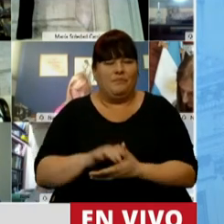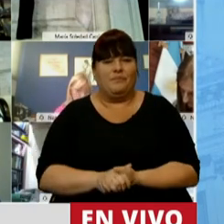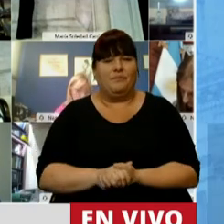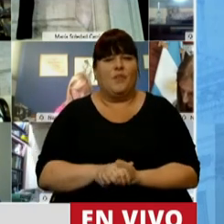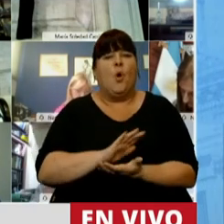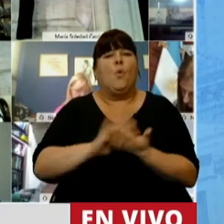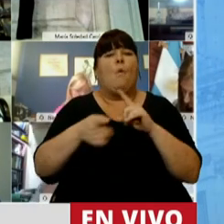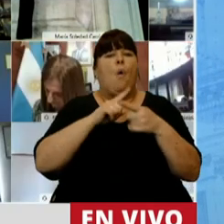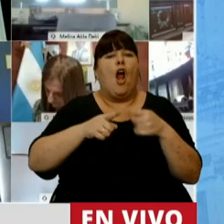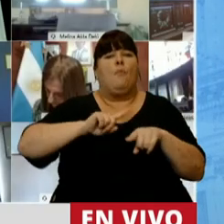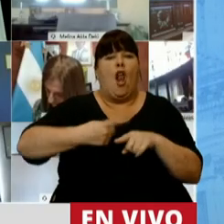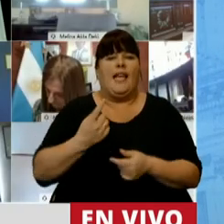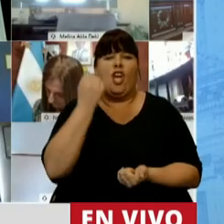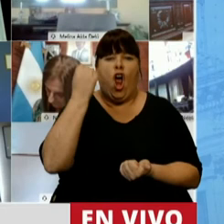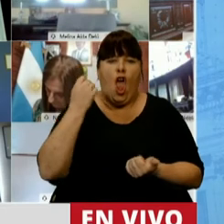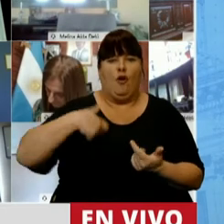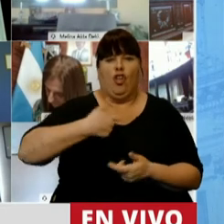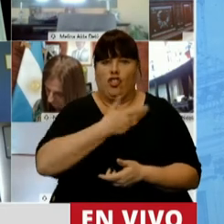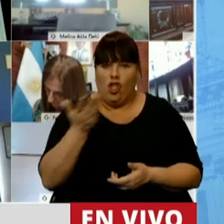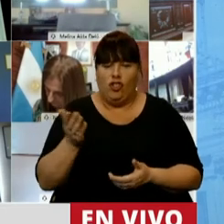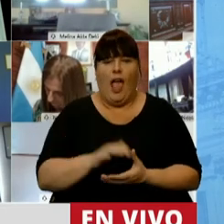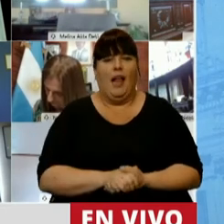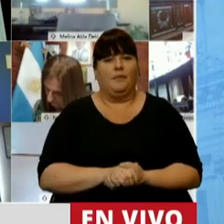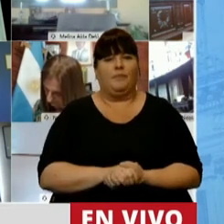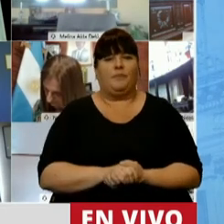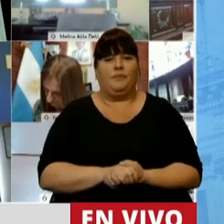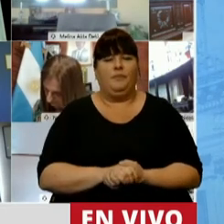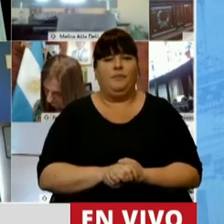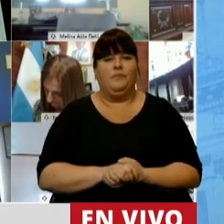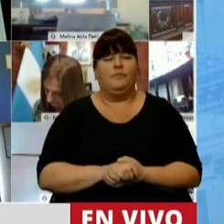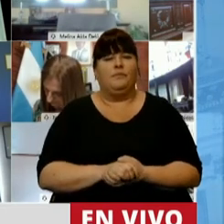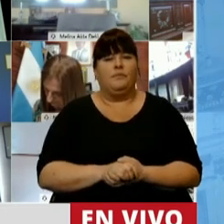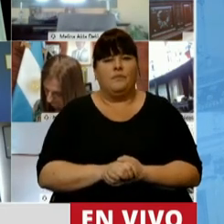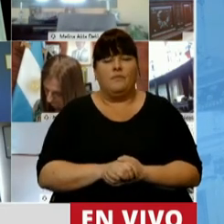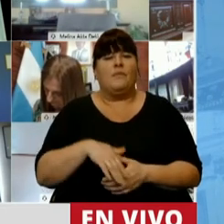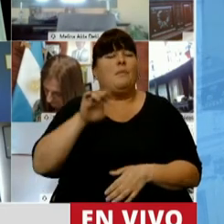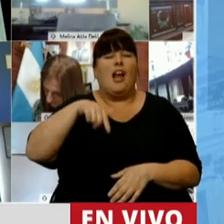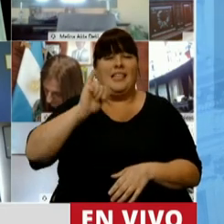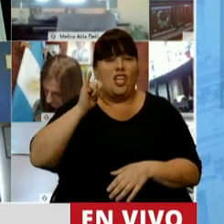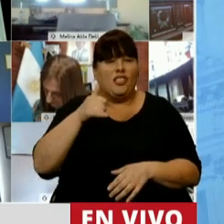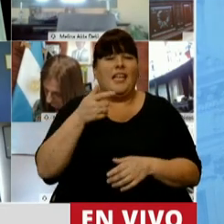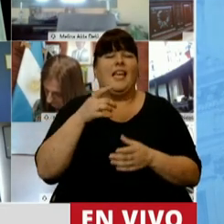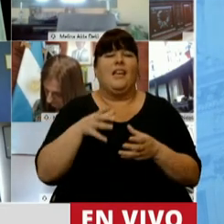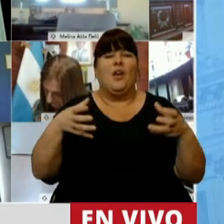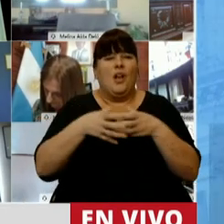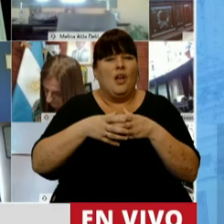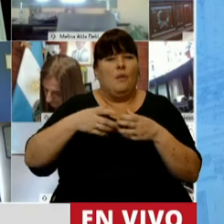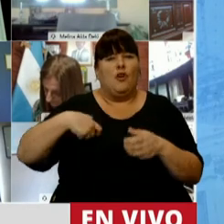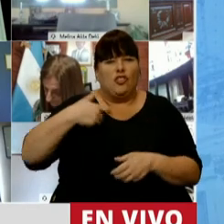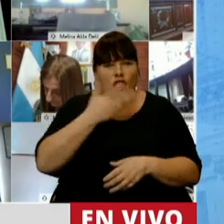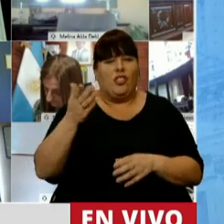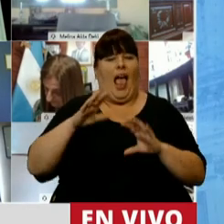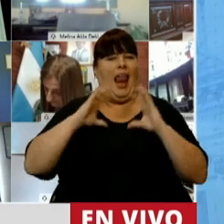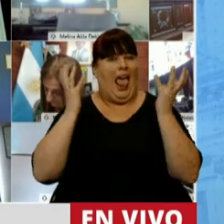nuevo pacto político, económico, social, feminista y ecológico, hasta que más que nunca hoy, las banderas de la humanidad social y